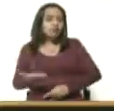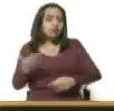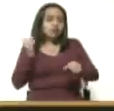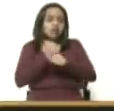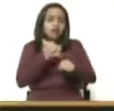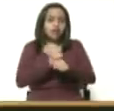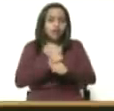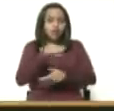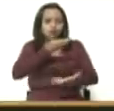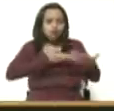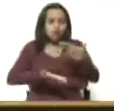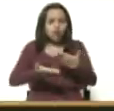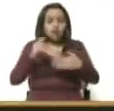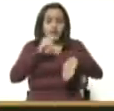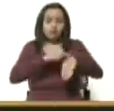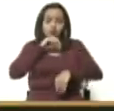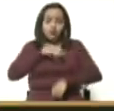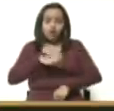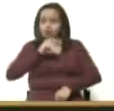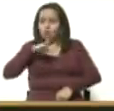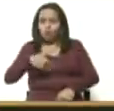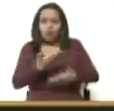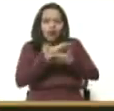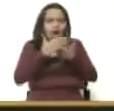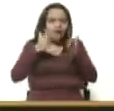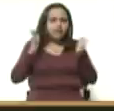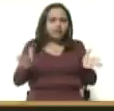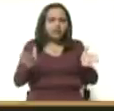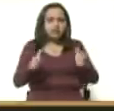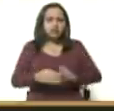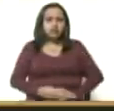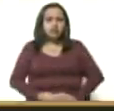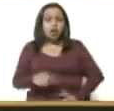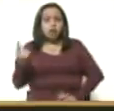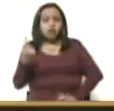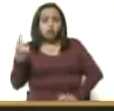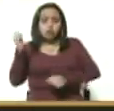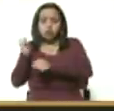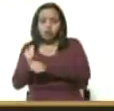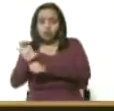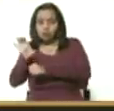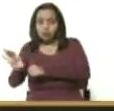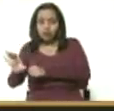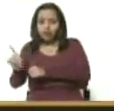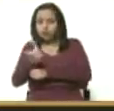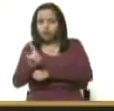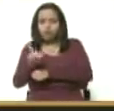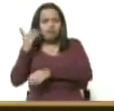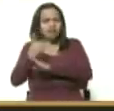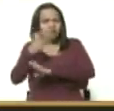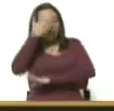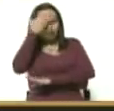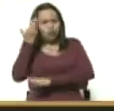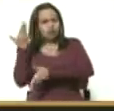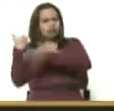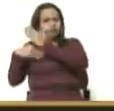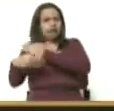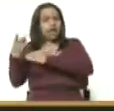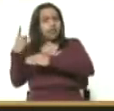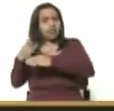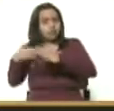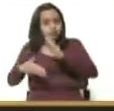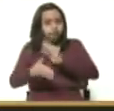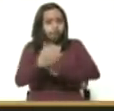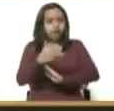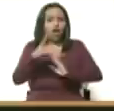en este momento histórico. No podemos abrirle espacios al unilateralismo. Hay que dejarlo atrás y hay que avanzar. El nuevo